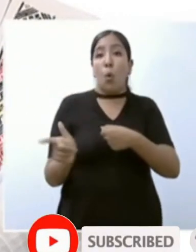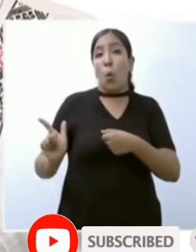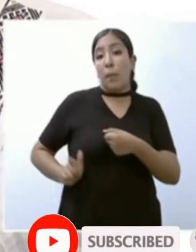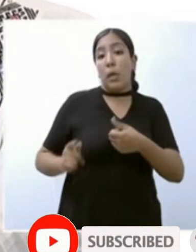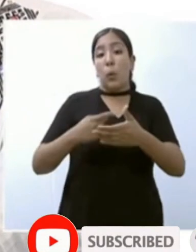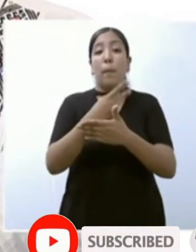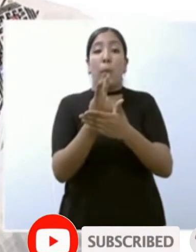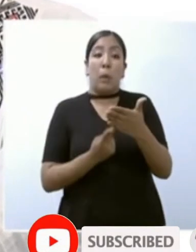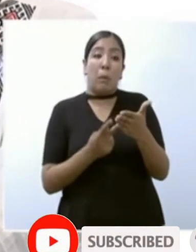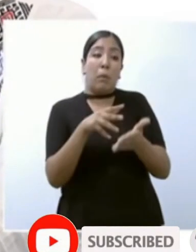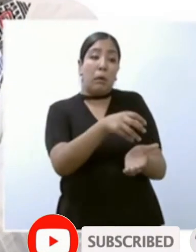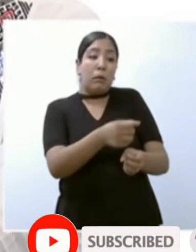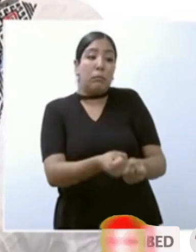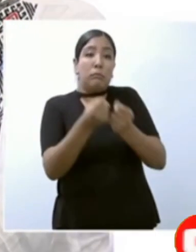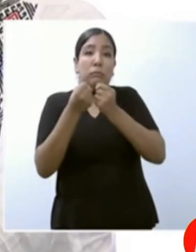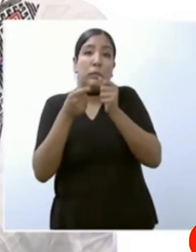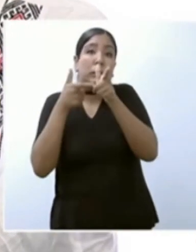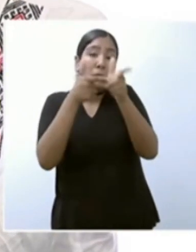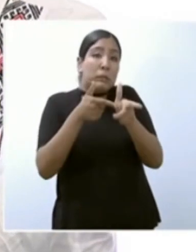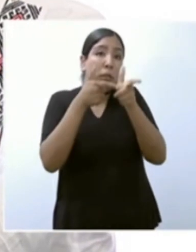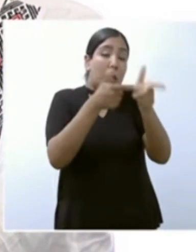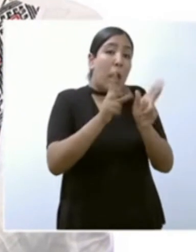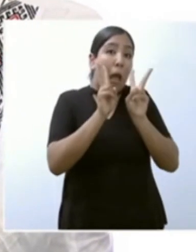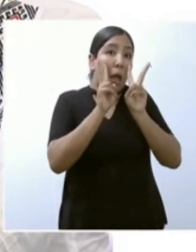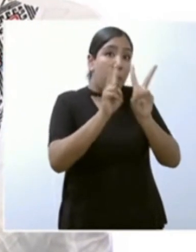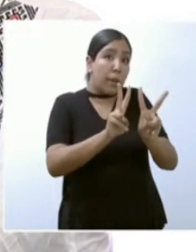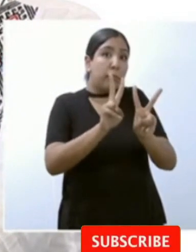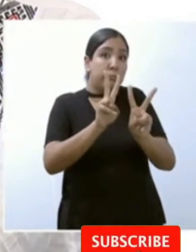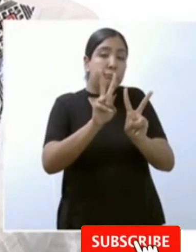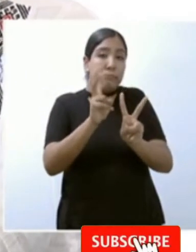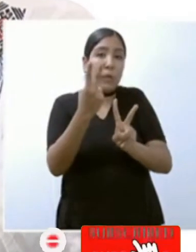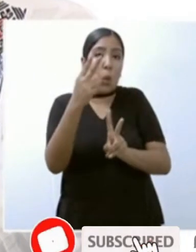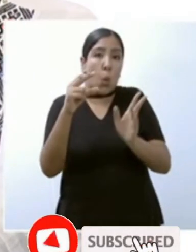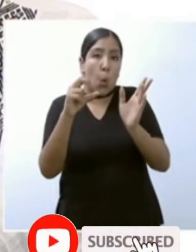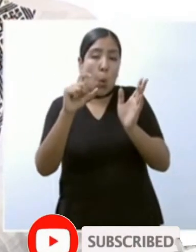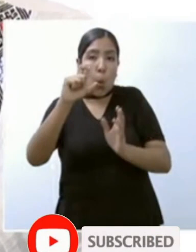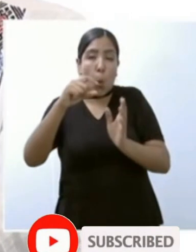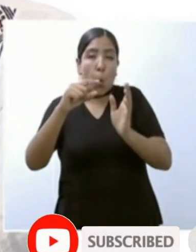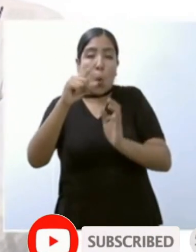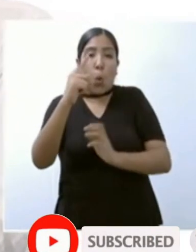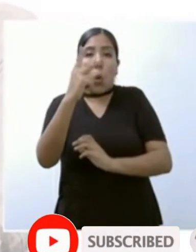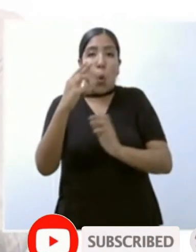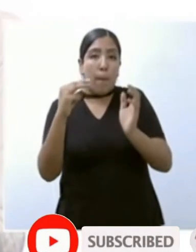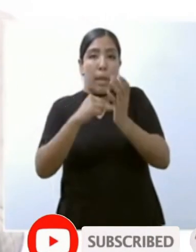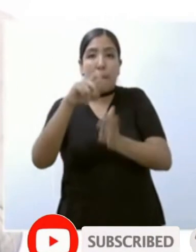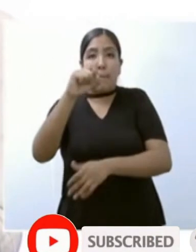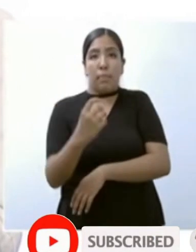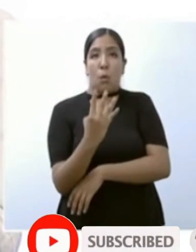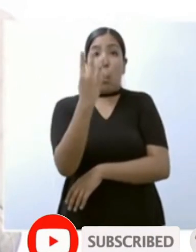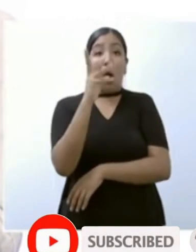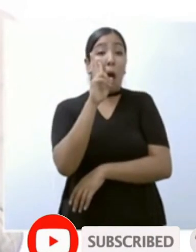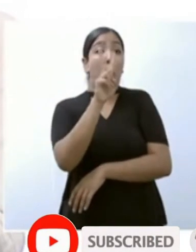ya no hay ese apoyo de ese jornal de